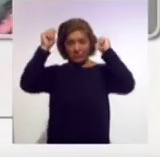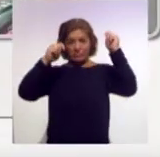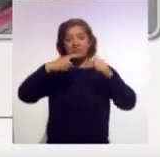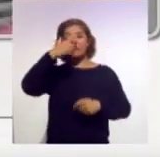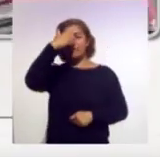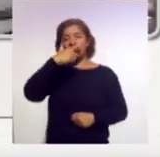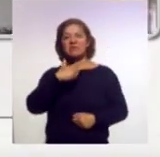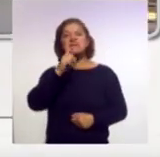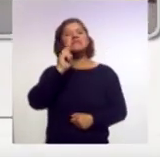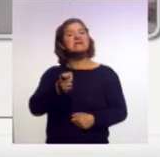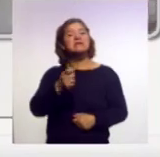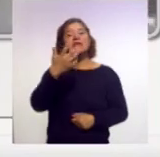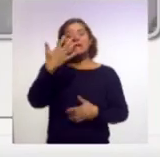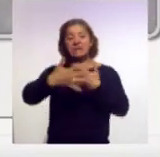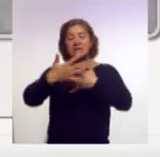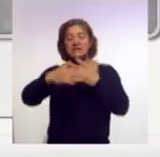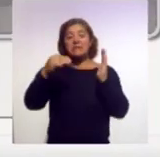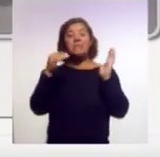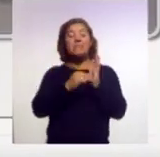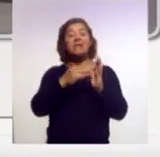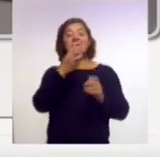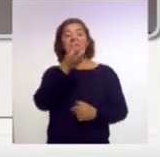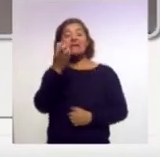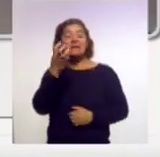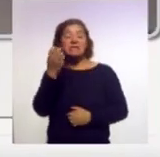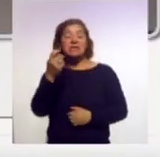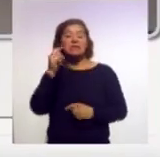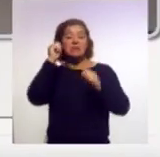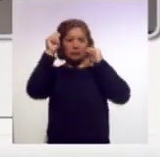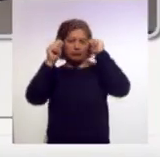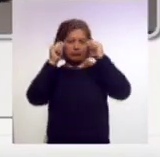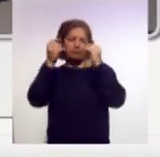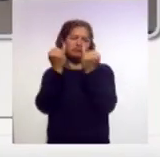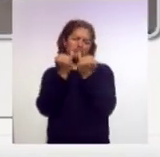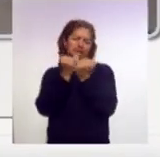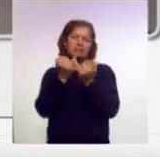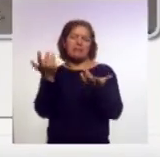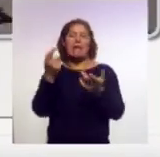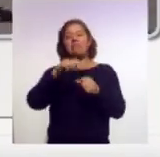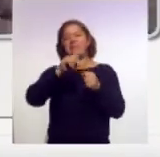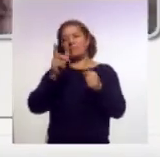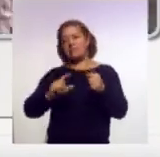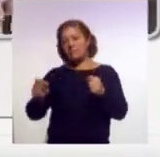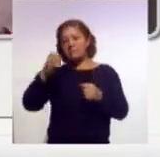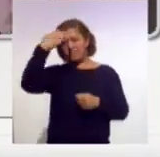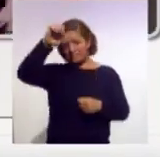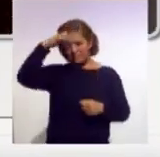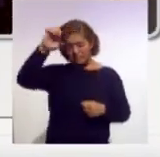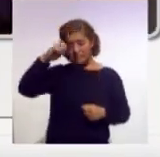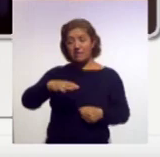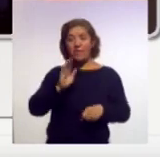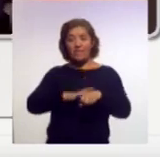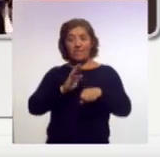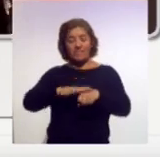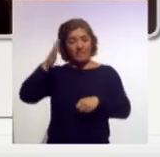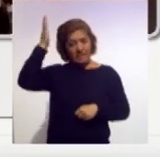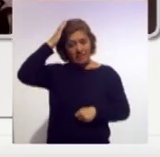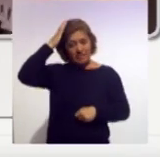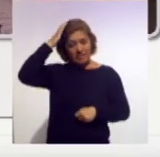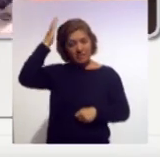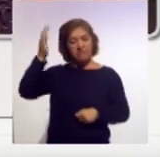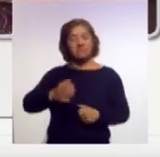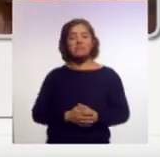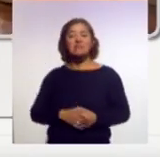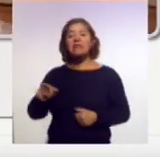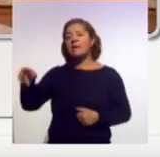15 mil 350 turistas también entre nacionales y extranjeros principalmente de la